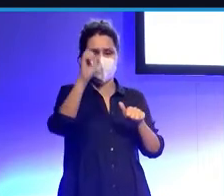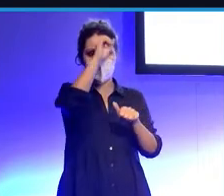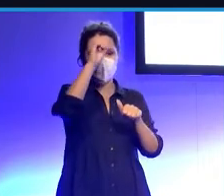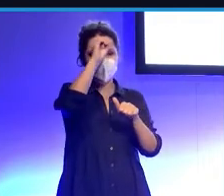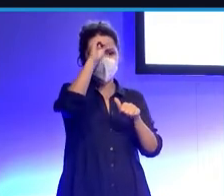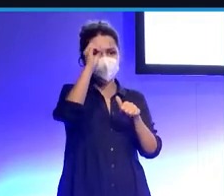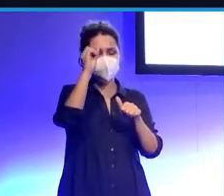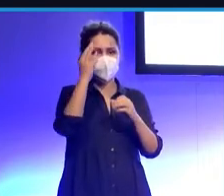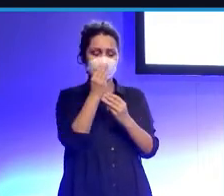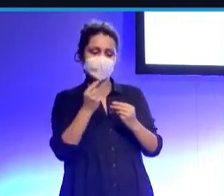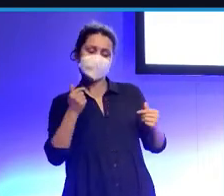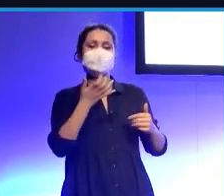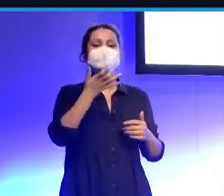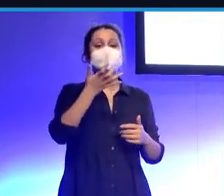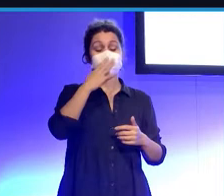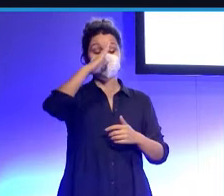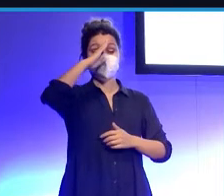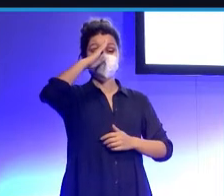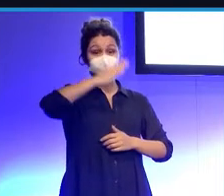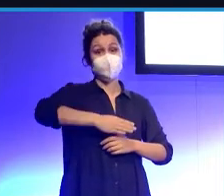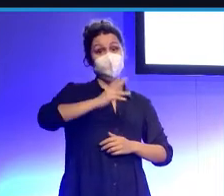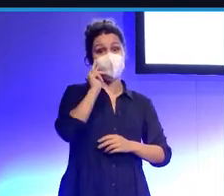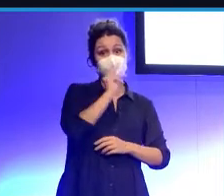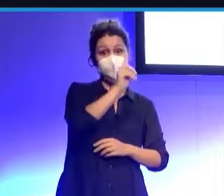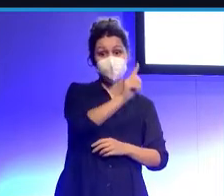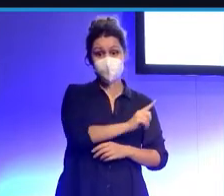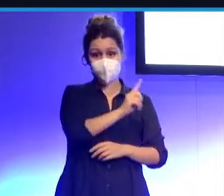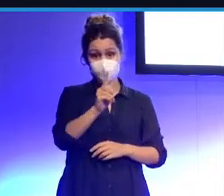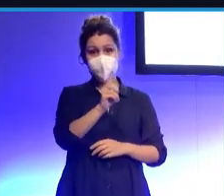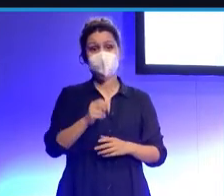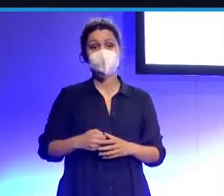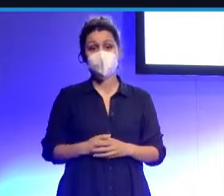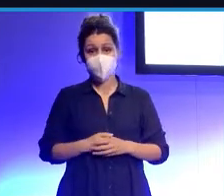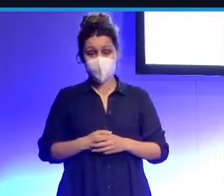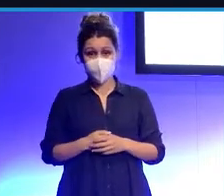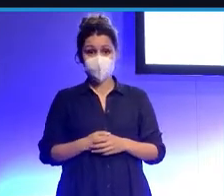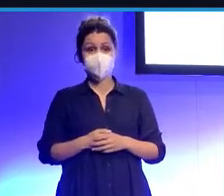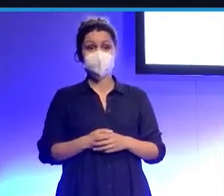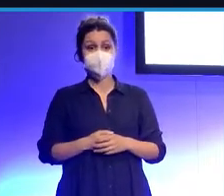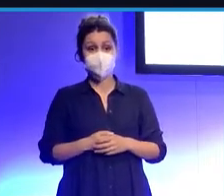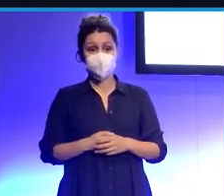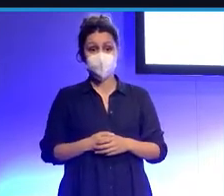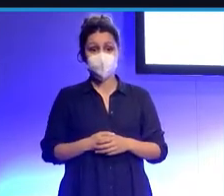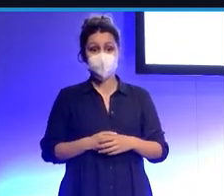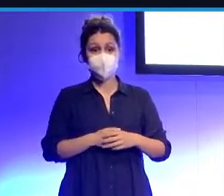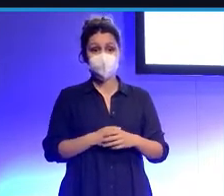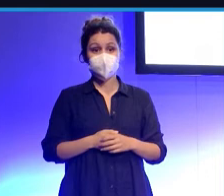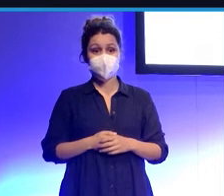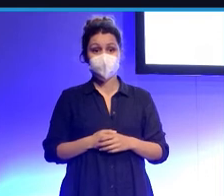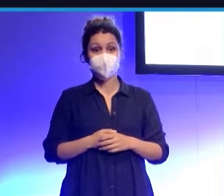nos venía dada por el simple hecho de que estábamos viendo a los jugadores de... o estábamos